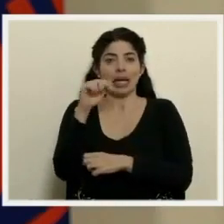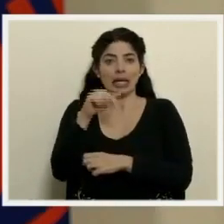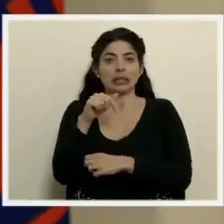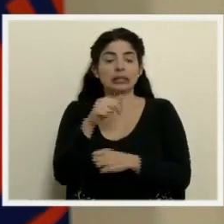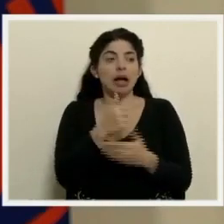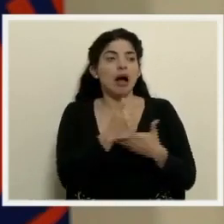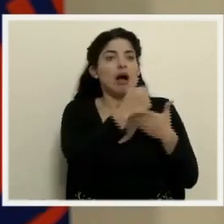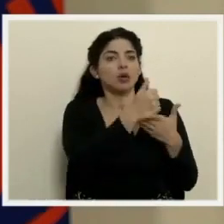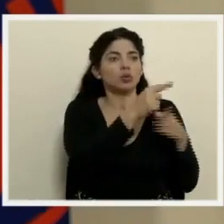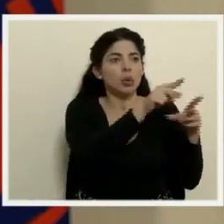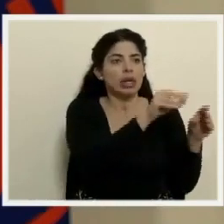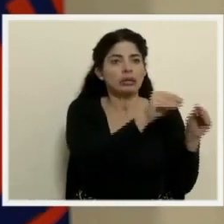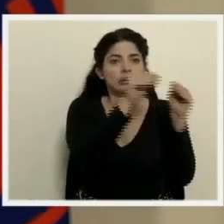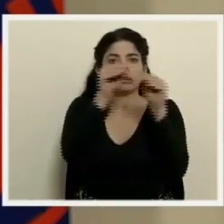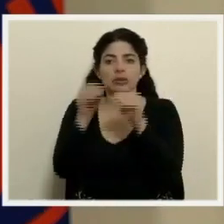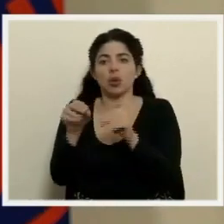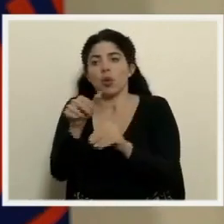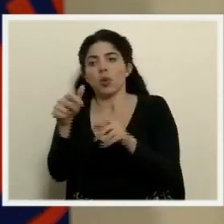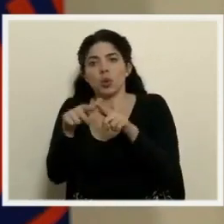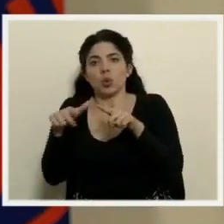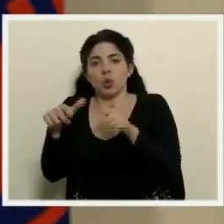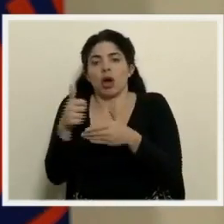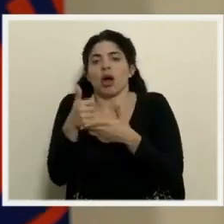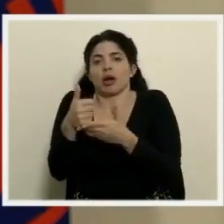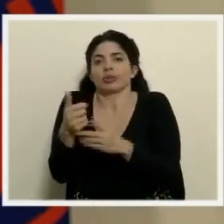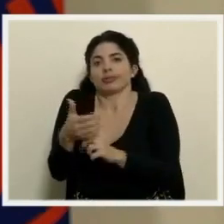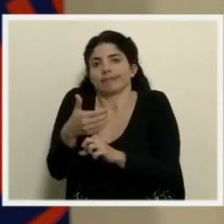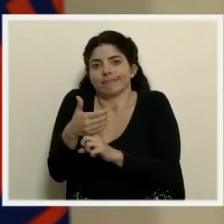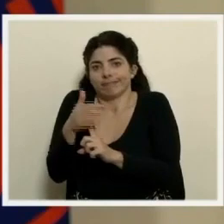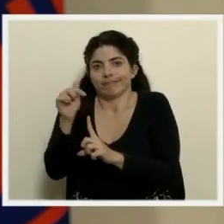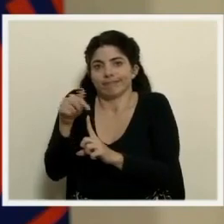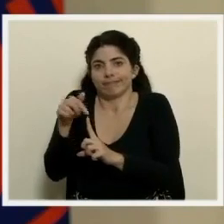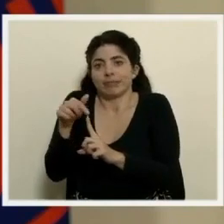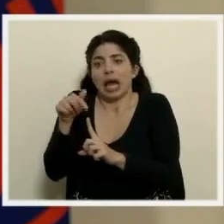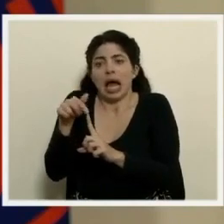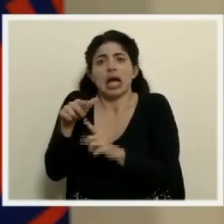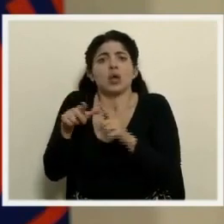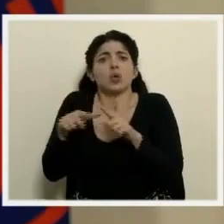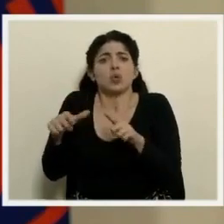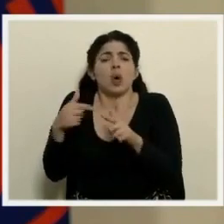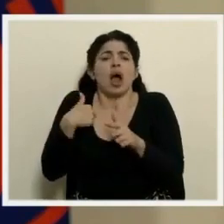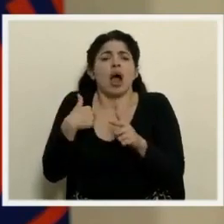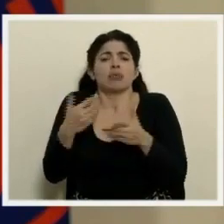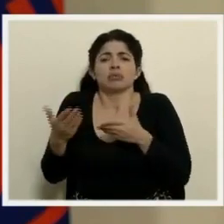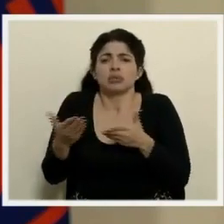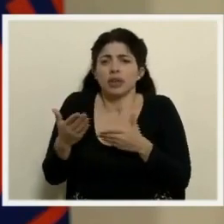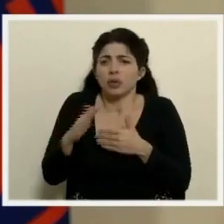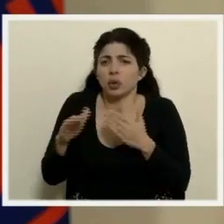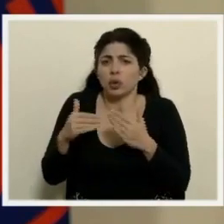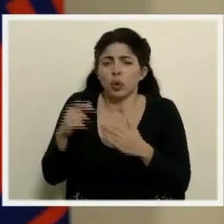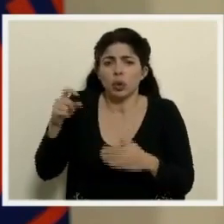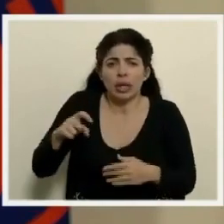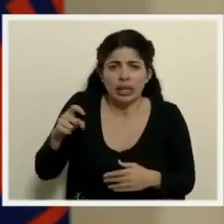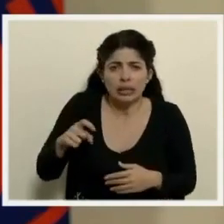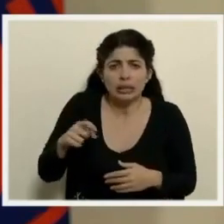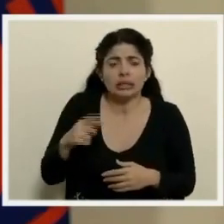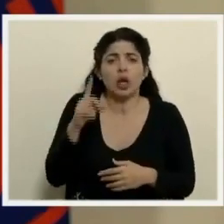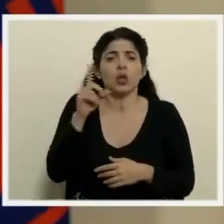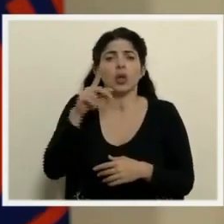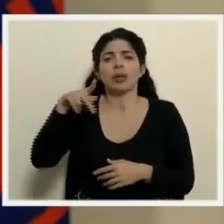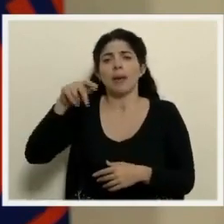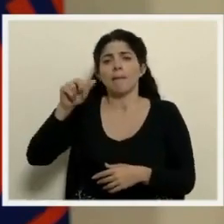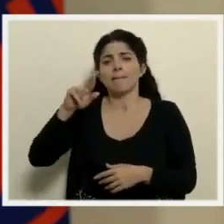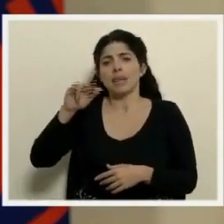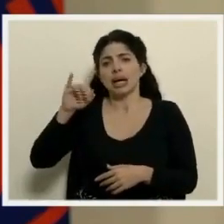ser ubicados en un centro de contención. Y en estos sitios, pues, tienen todos los servicios básicos necesarios. Tenemos uno ubicado en